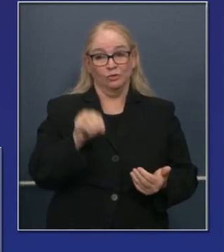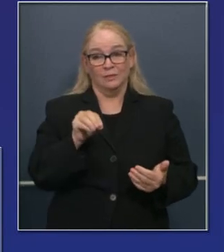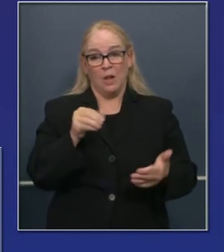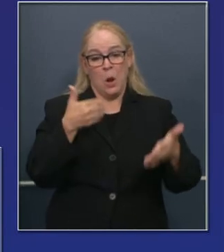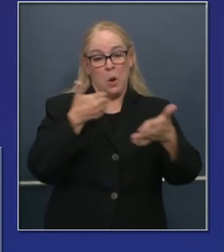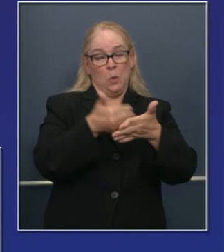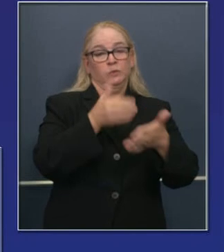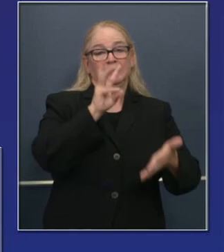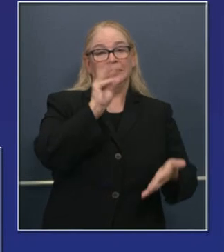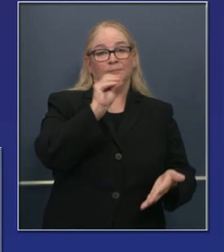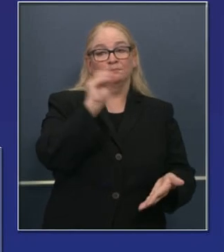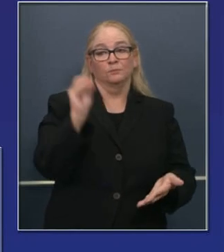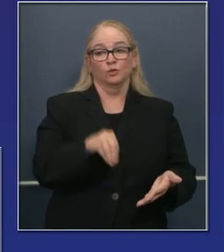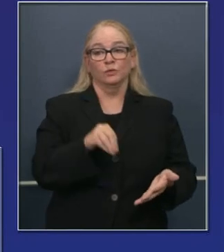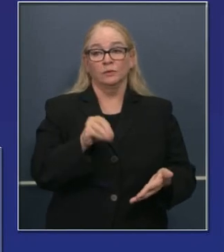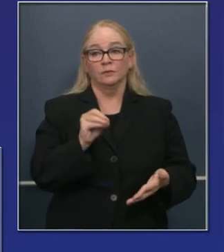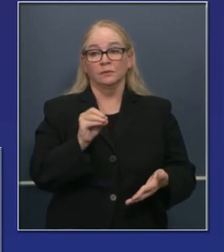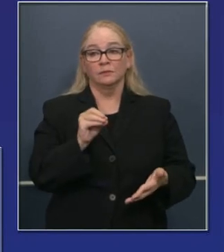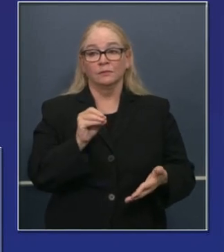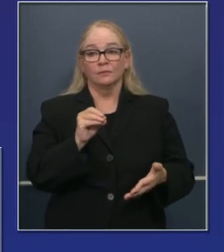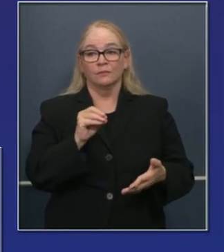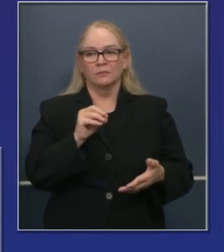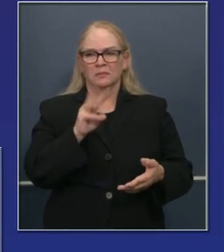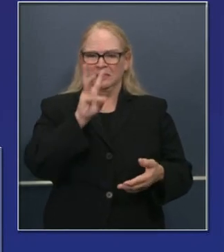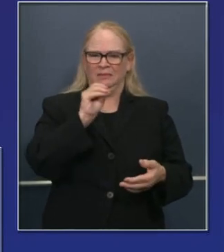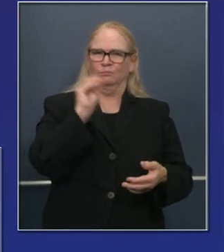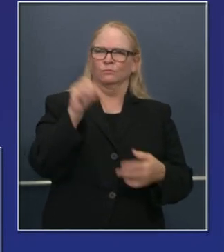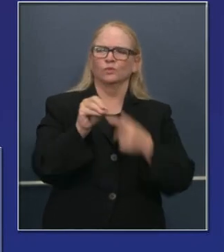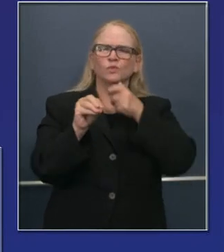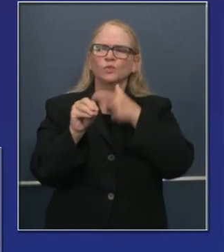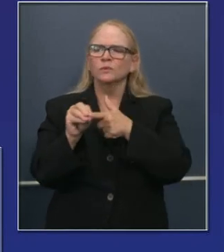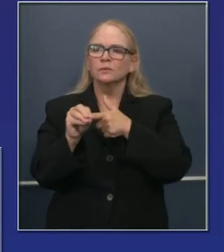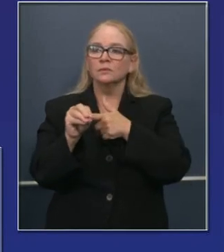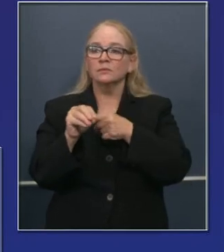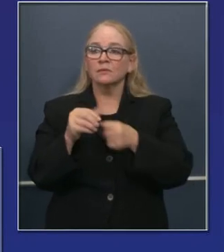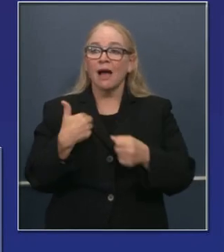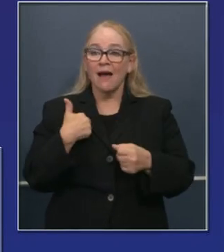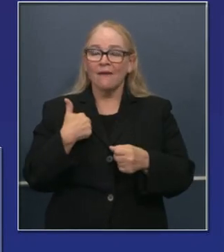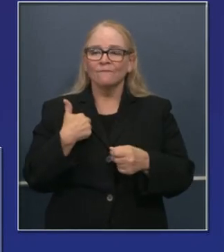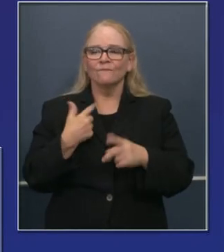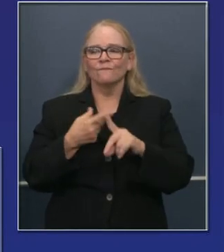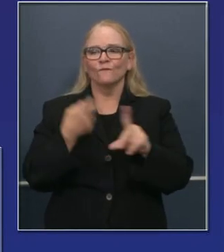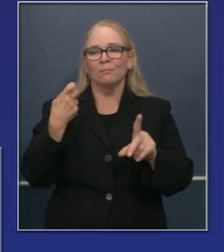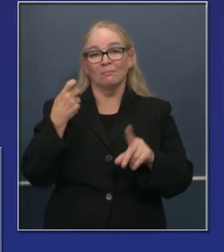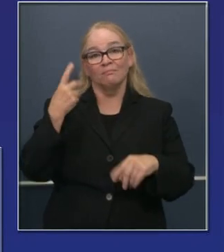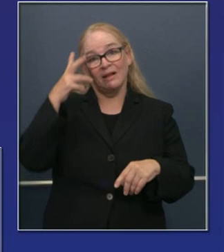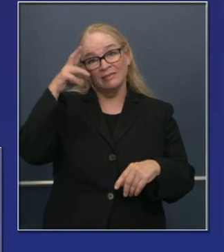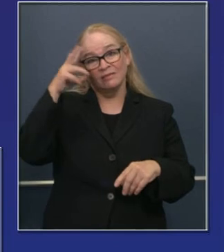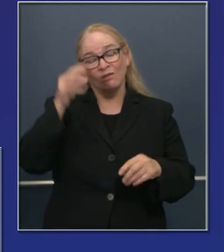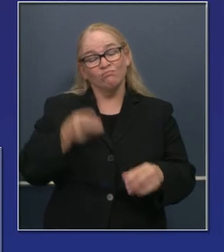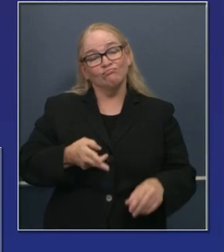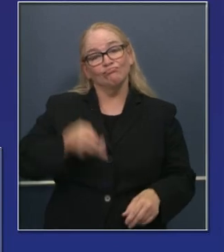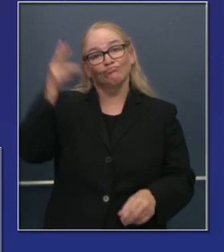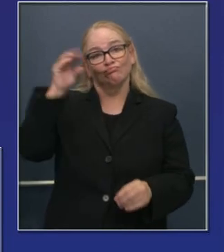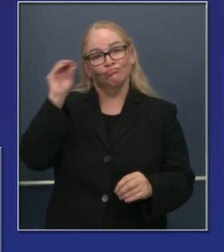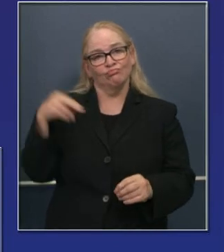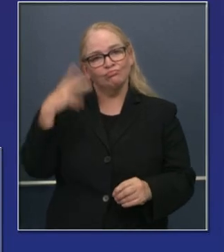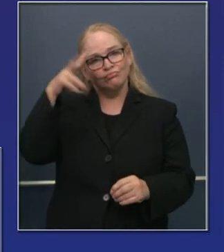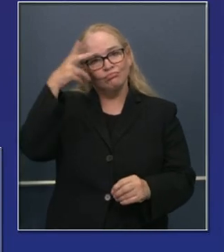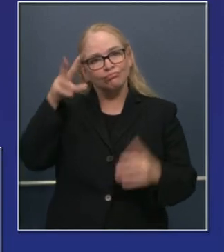por ciento. Cifras positivas que impactaron a la comunidad latina directamente, recalcando